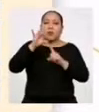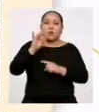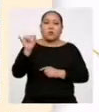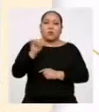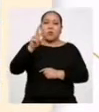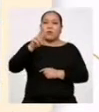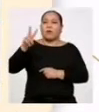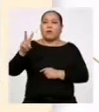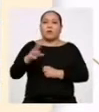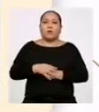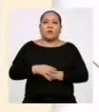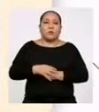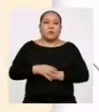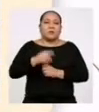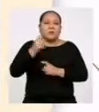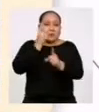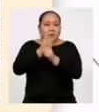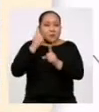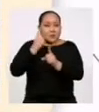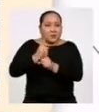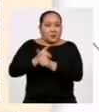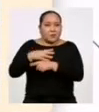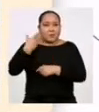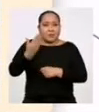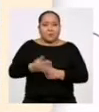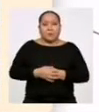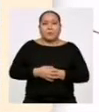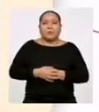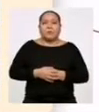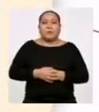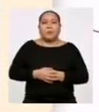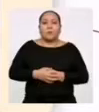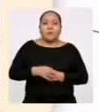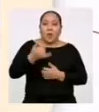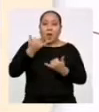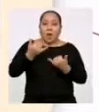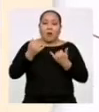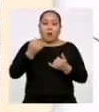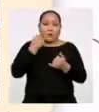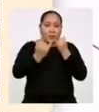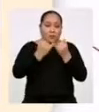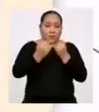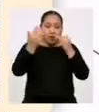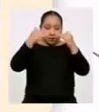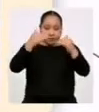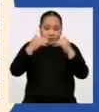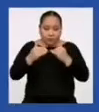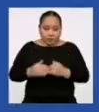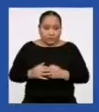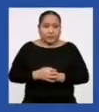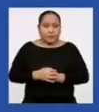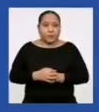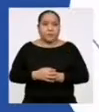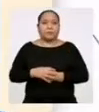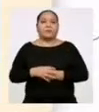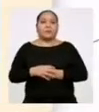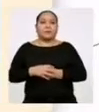sale 22 Correcto Ahora, termina de llenar los siguientes recuadros